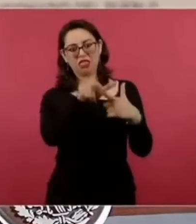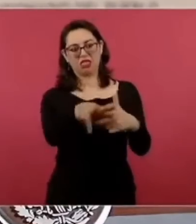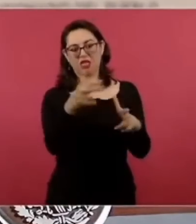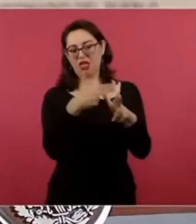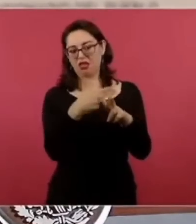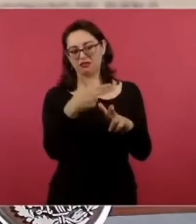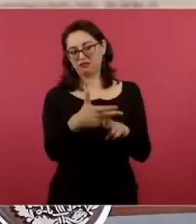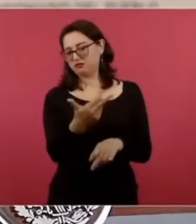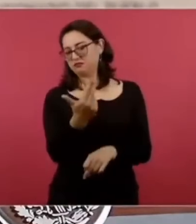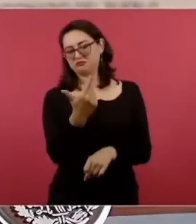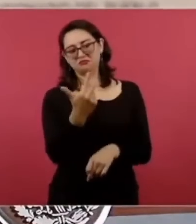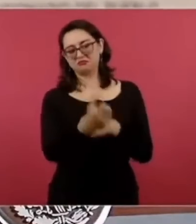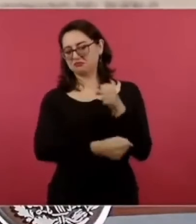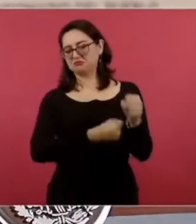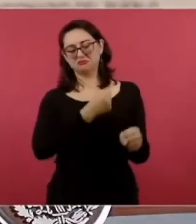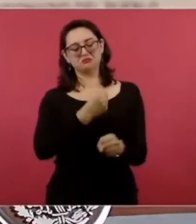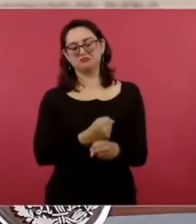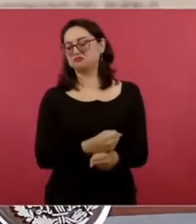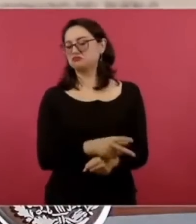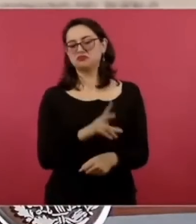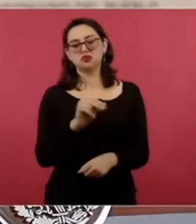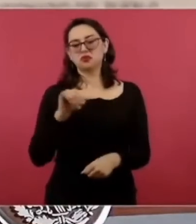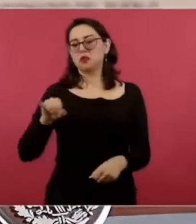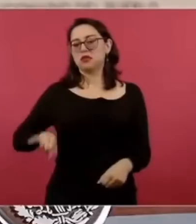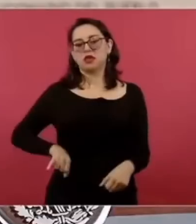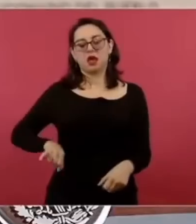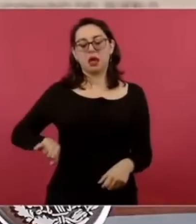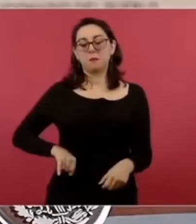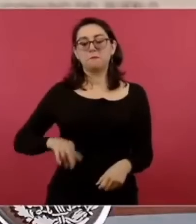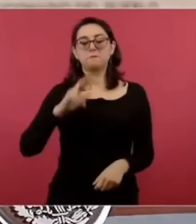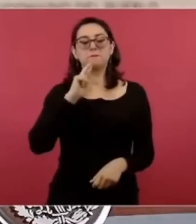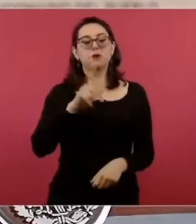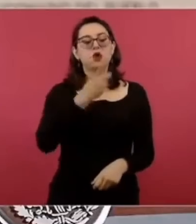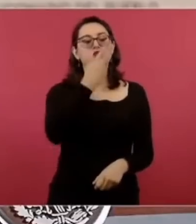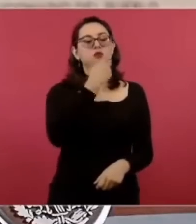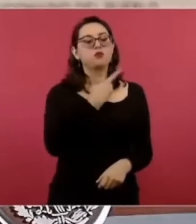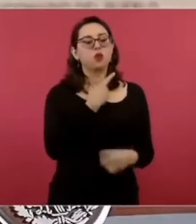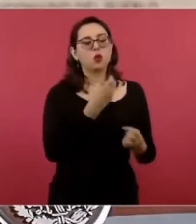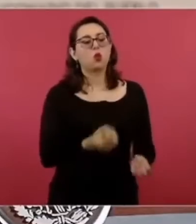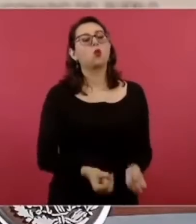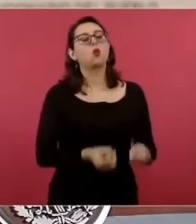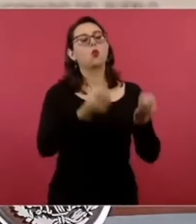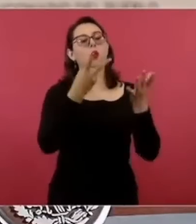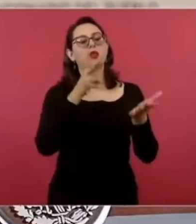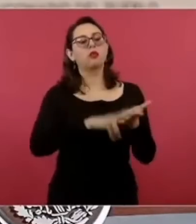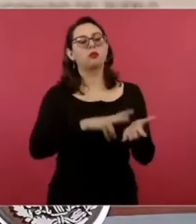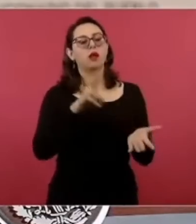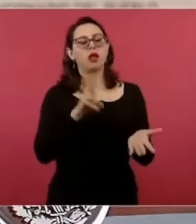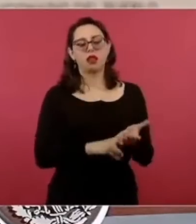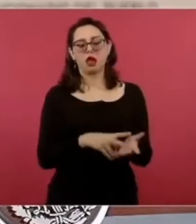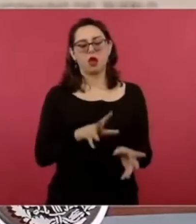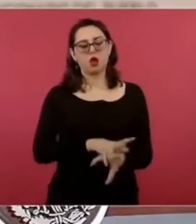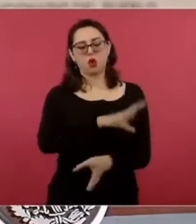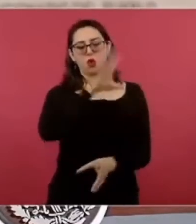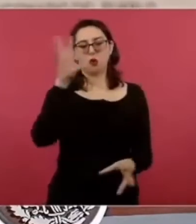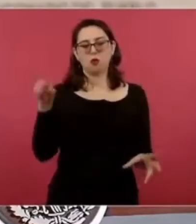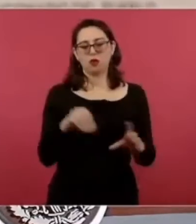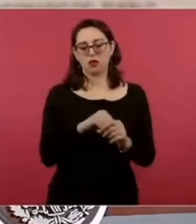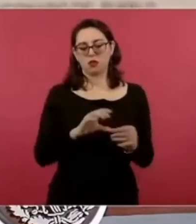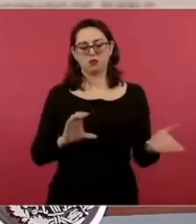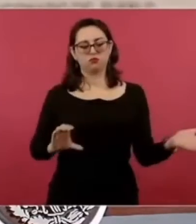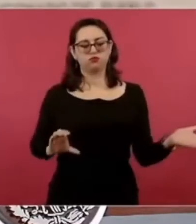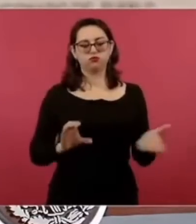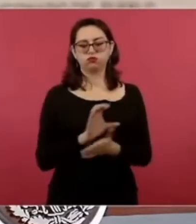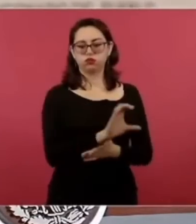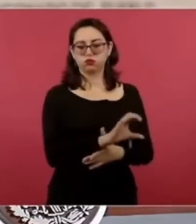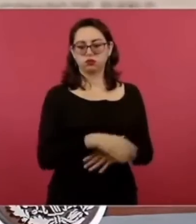bastante la cantidad que hay que pagar entonces preferimos a ver nos quedamos con los nueve y no son nueve